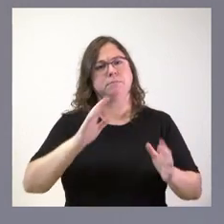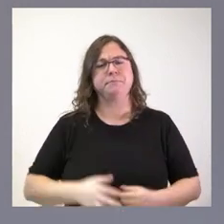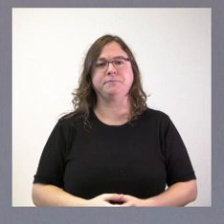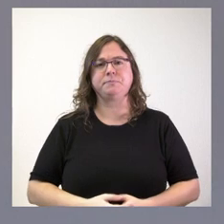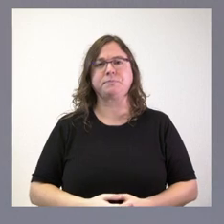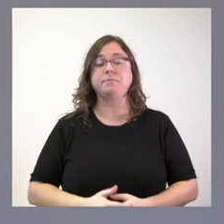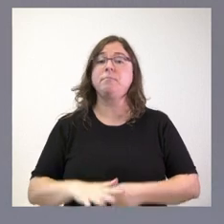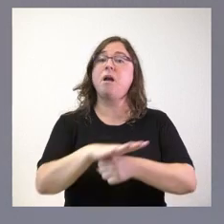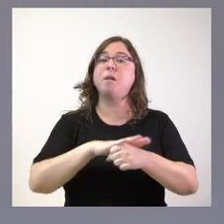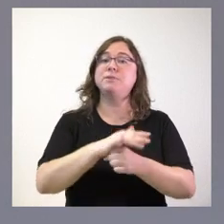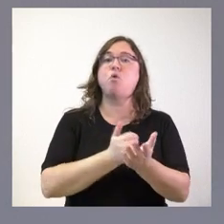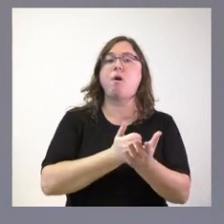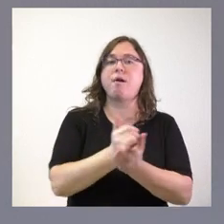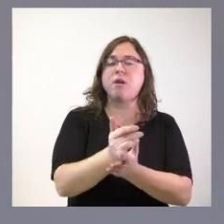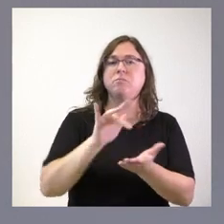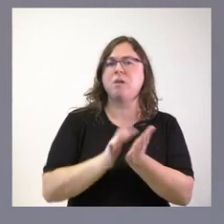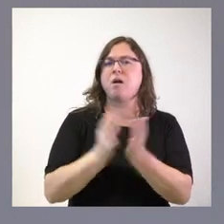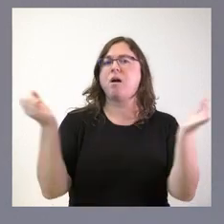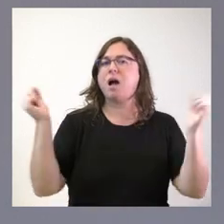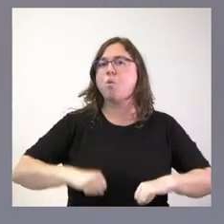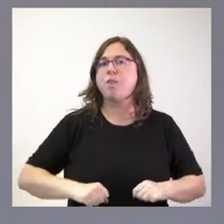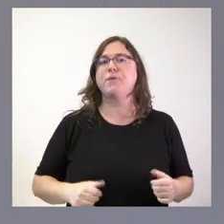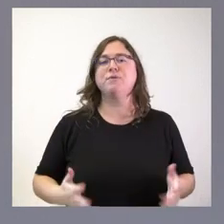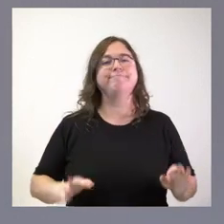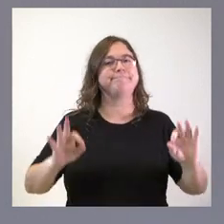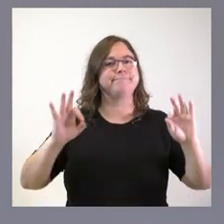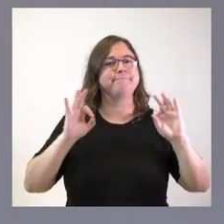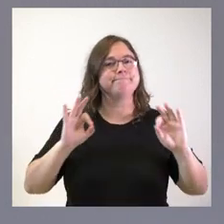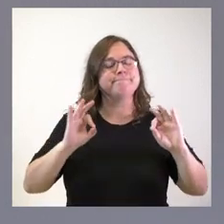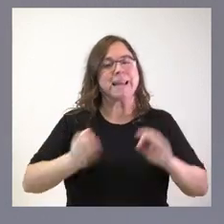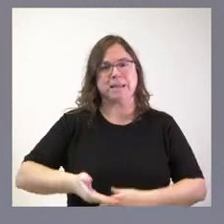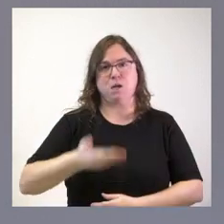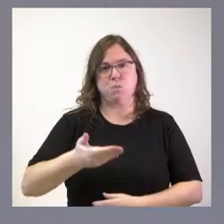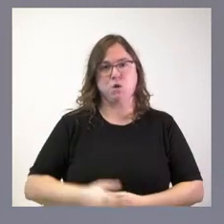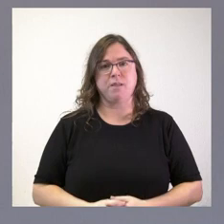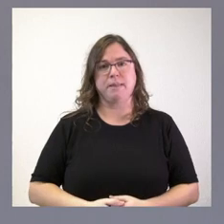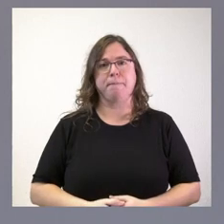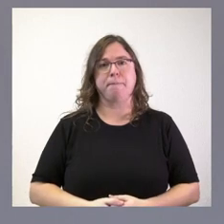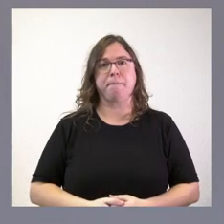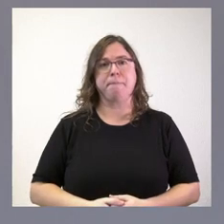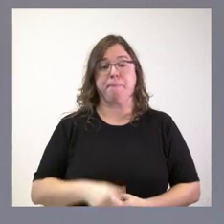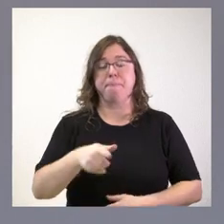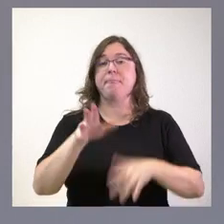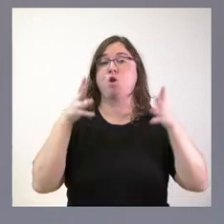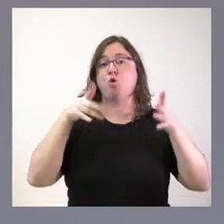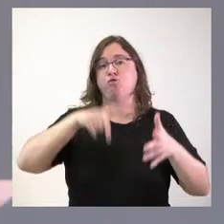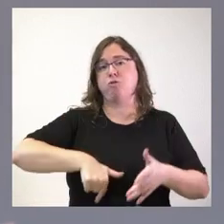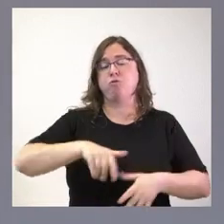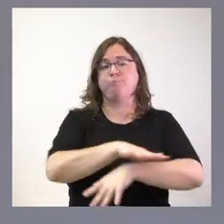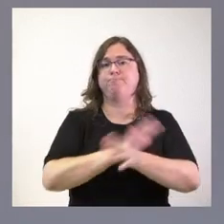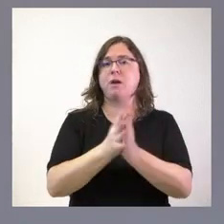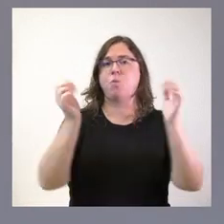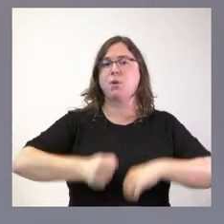ámbito agrario, los acuerdos también han sido especialmente importantes en este Consejo de Gobierno.